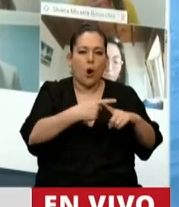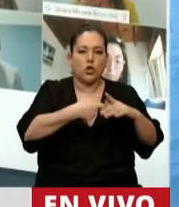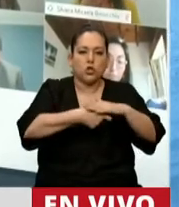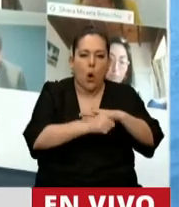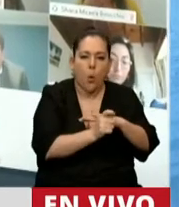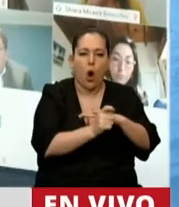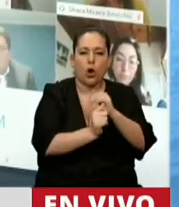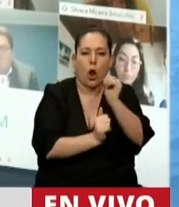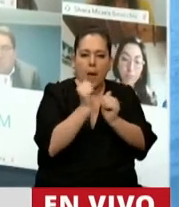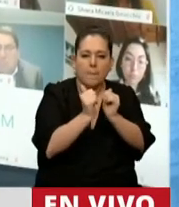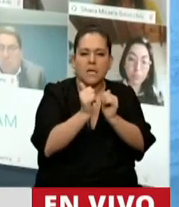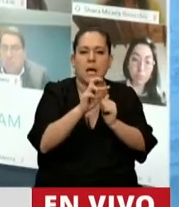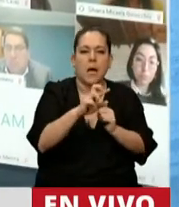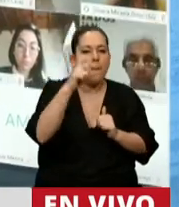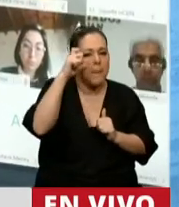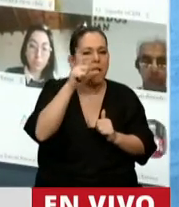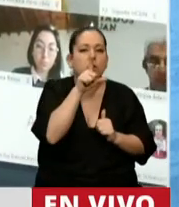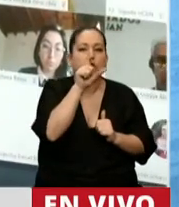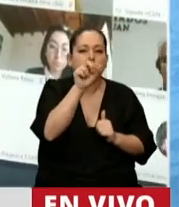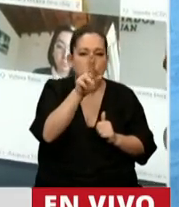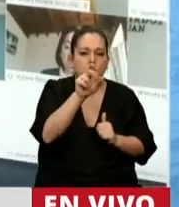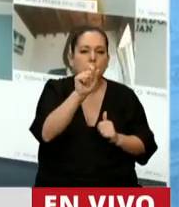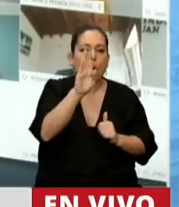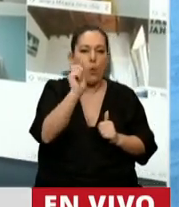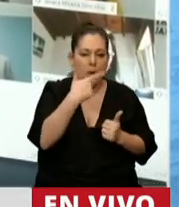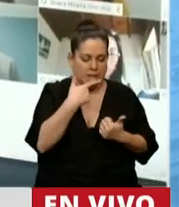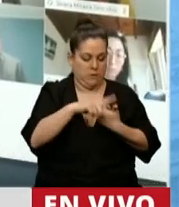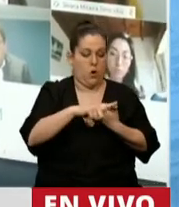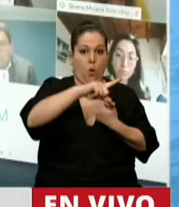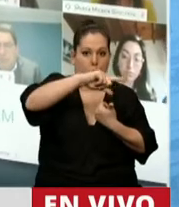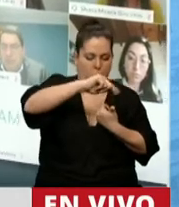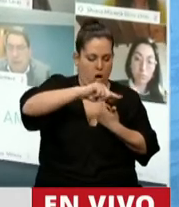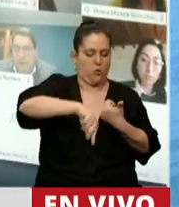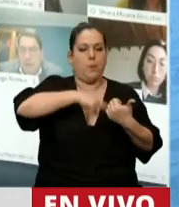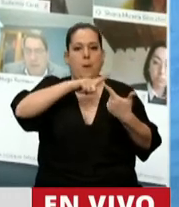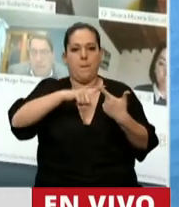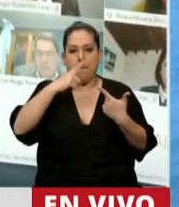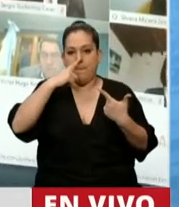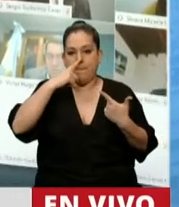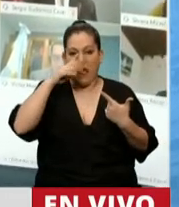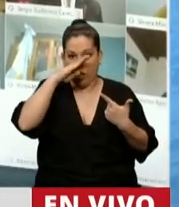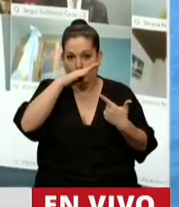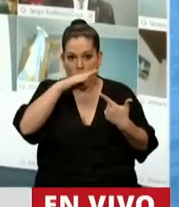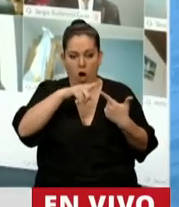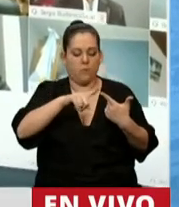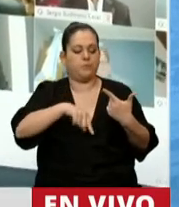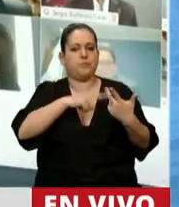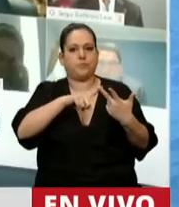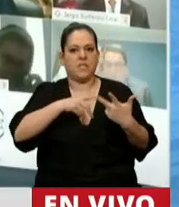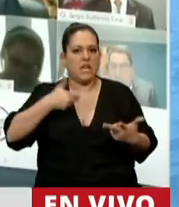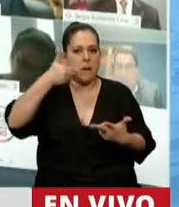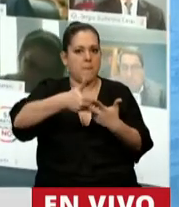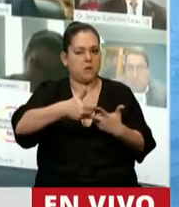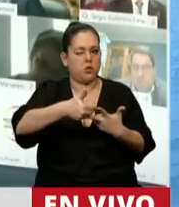Brasil. Es un empresario transnacional del juego del petróleo y de las inversiones,